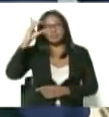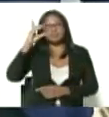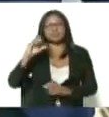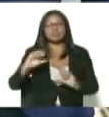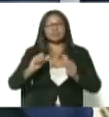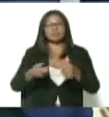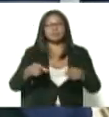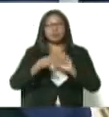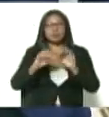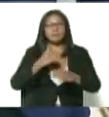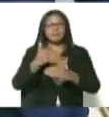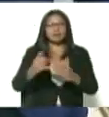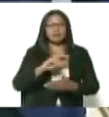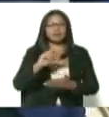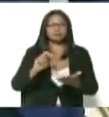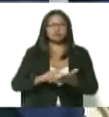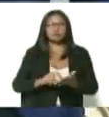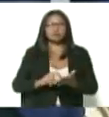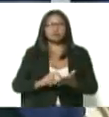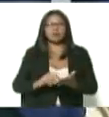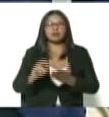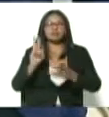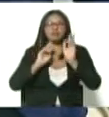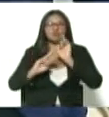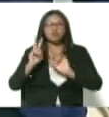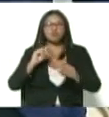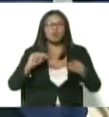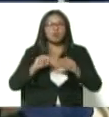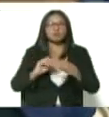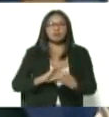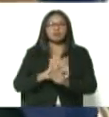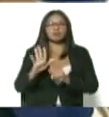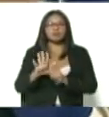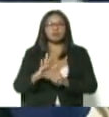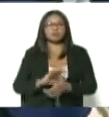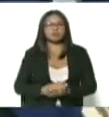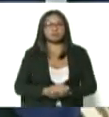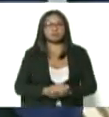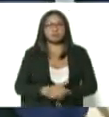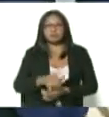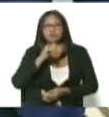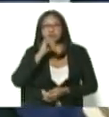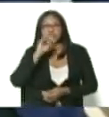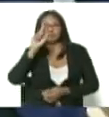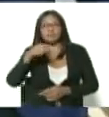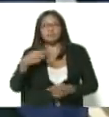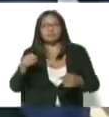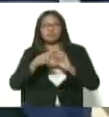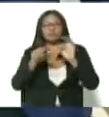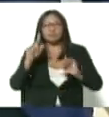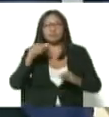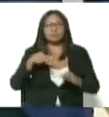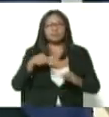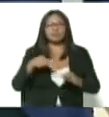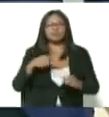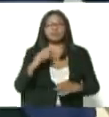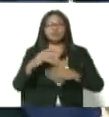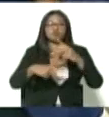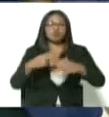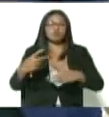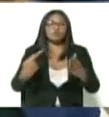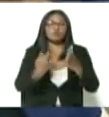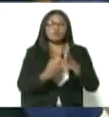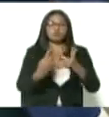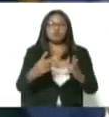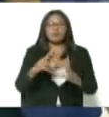inicio de este plan nacional de inmunización contra la COVID-19 además ha informado que si bien se ha iniciado este proceso de vacunación con el